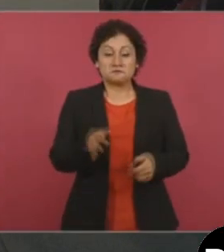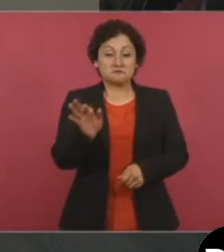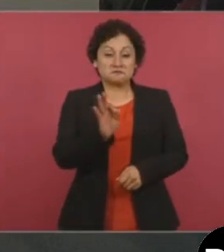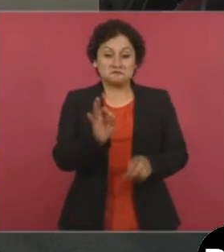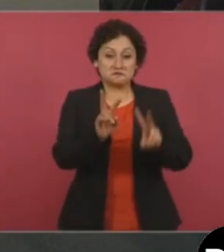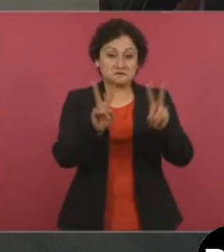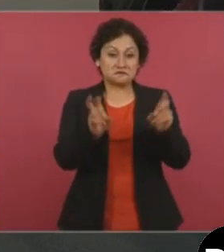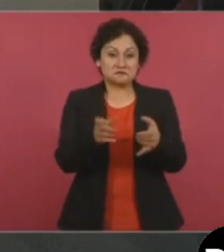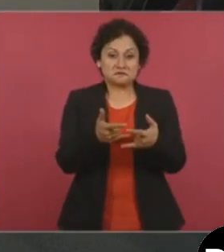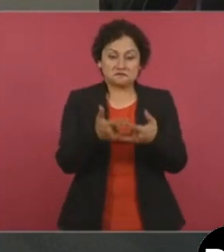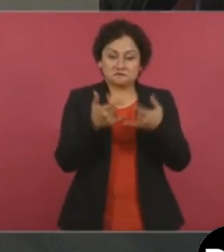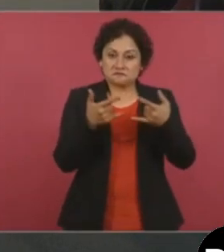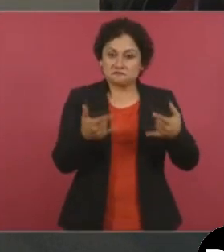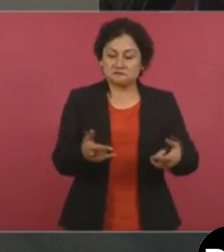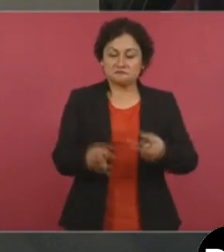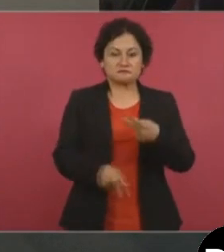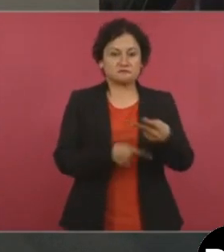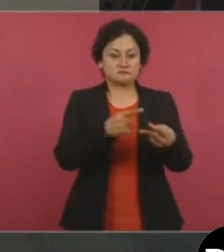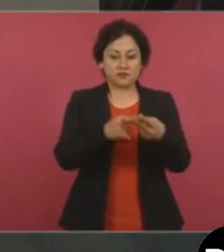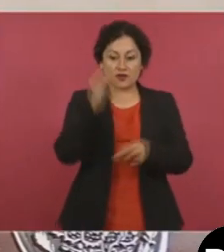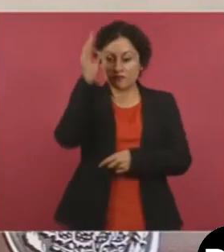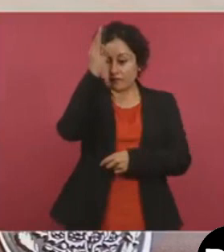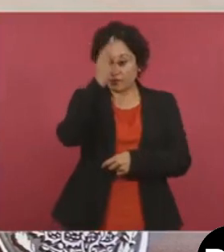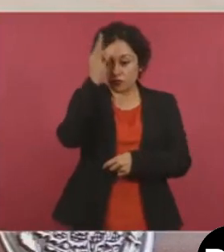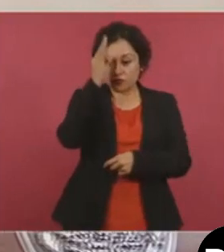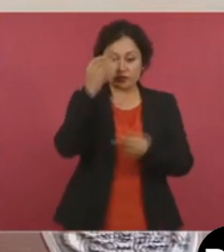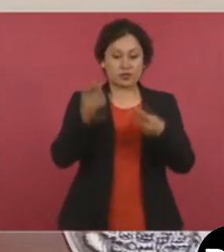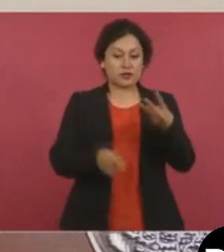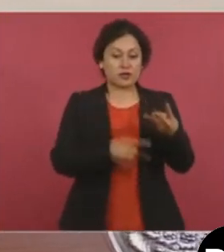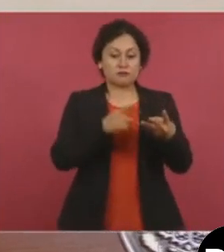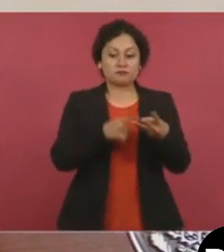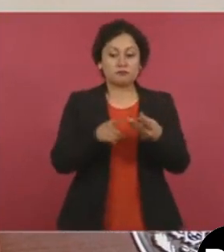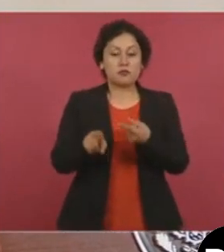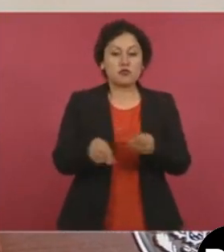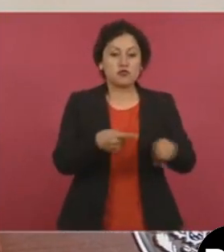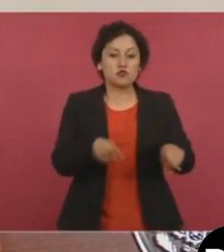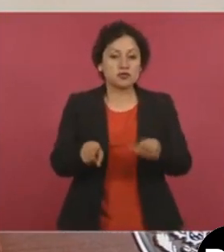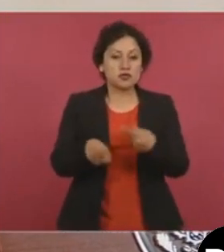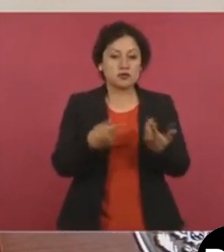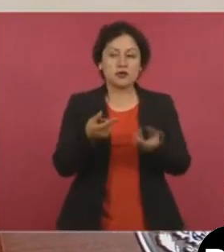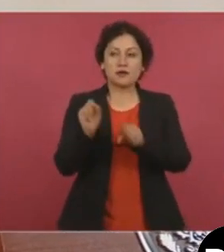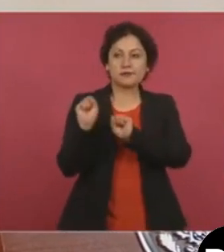la filosofía, la música, el béisbol,